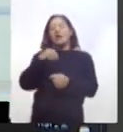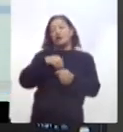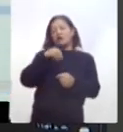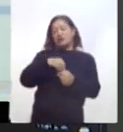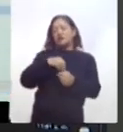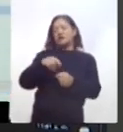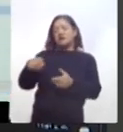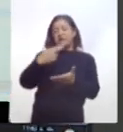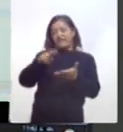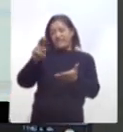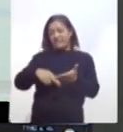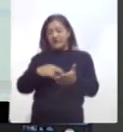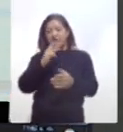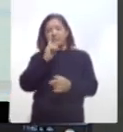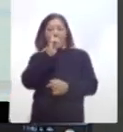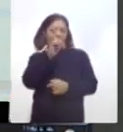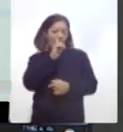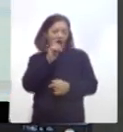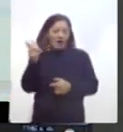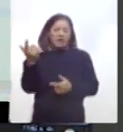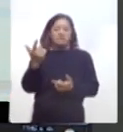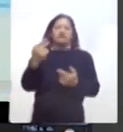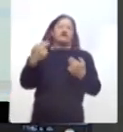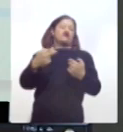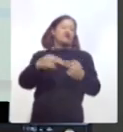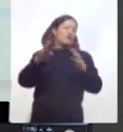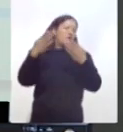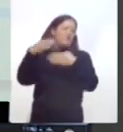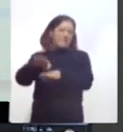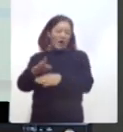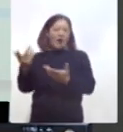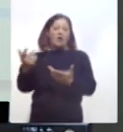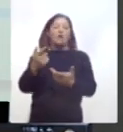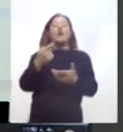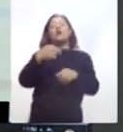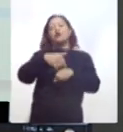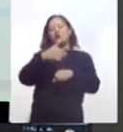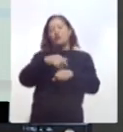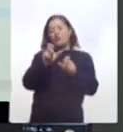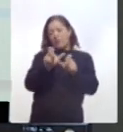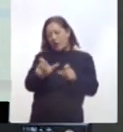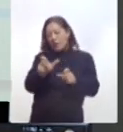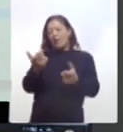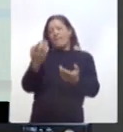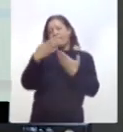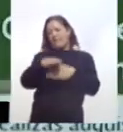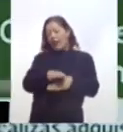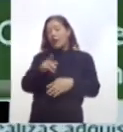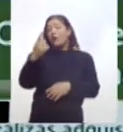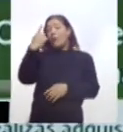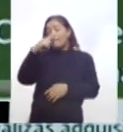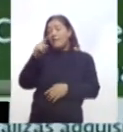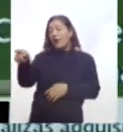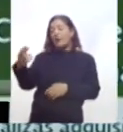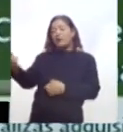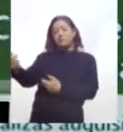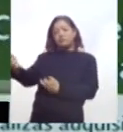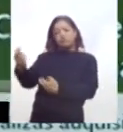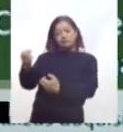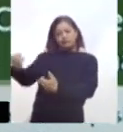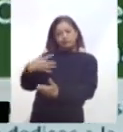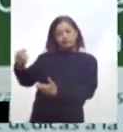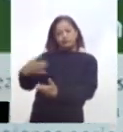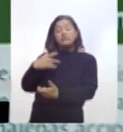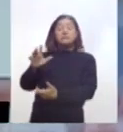electrónica vigente y datos bancarios como nombre del banco y clave interbancaria, que le servirán para que le devuelvan impuestos si